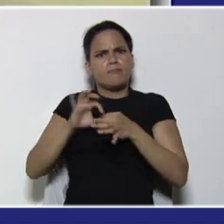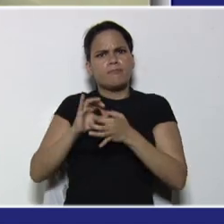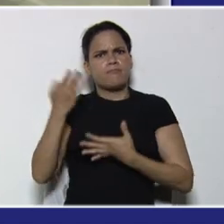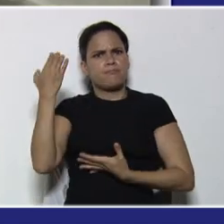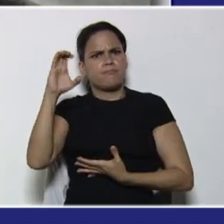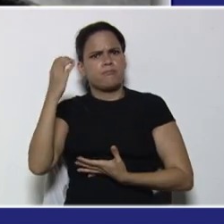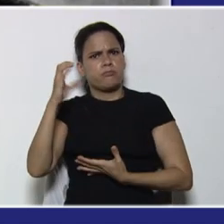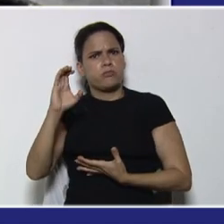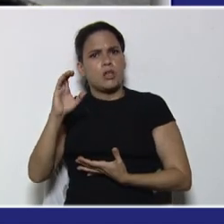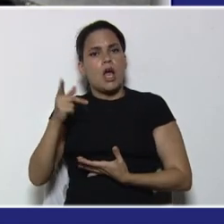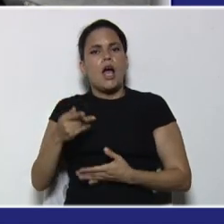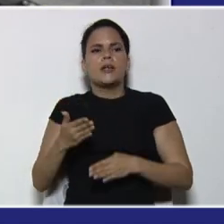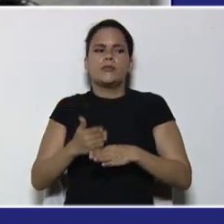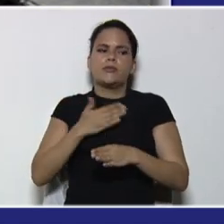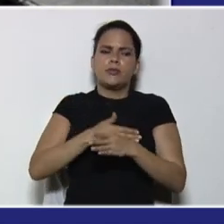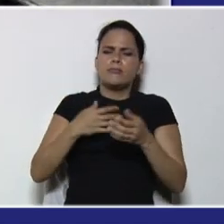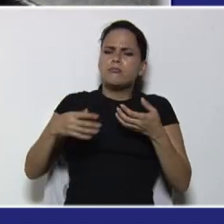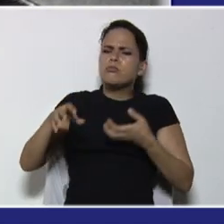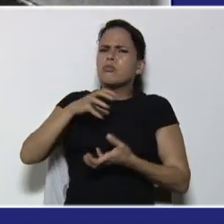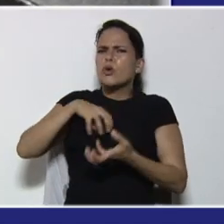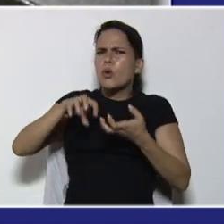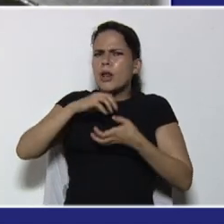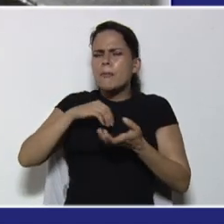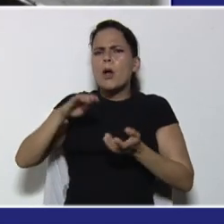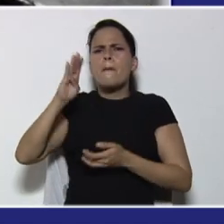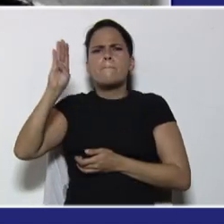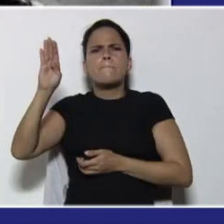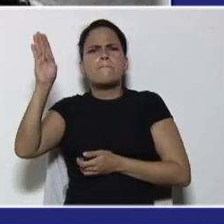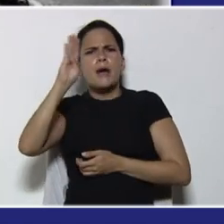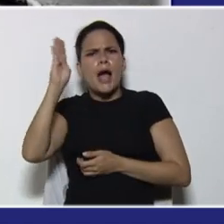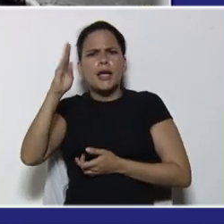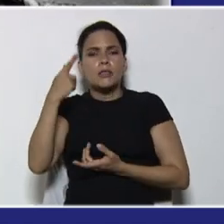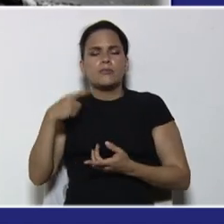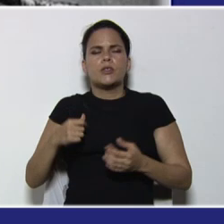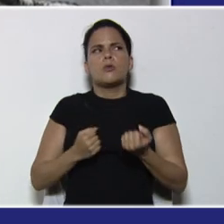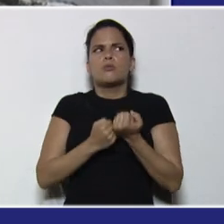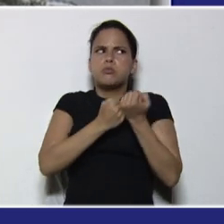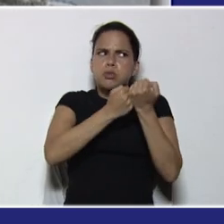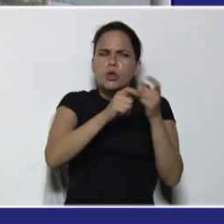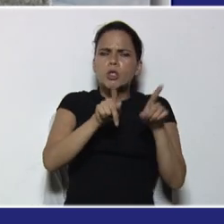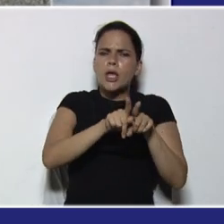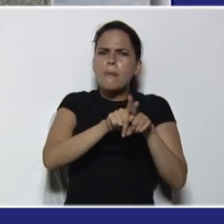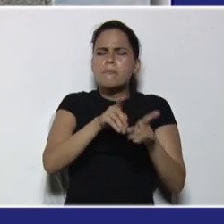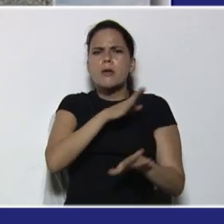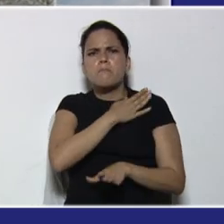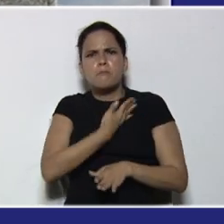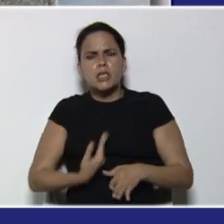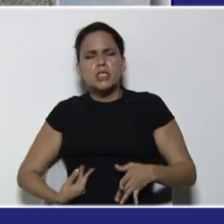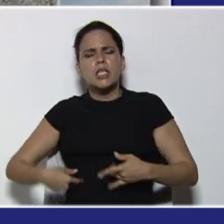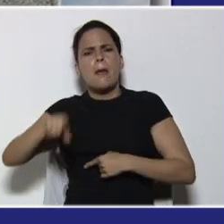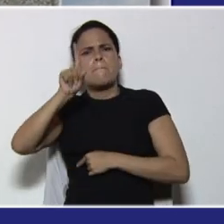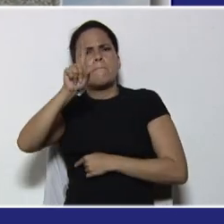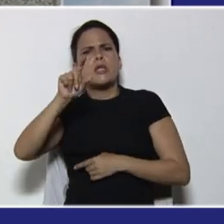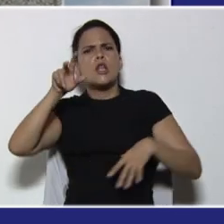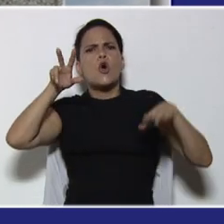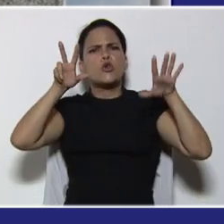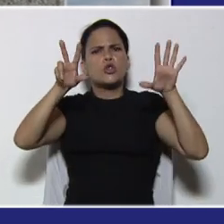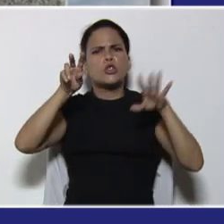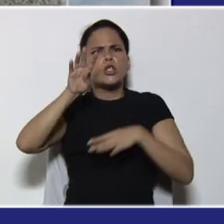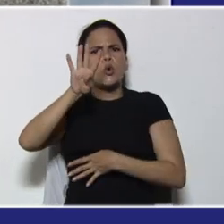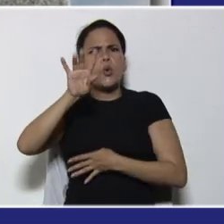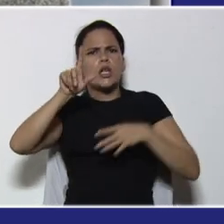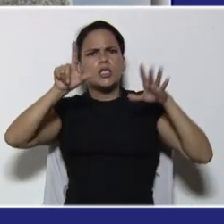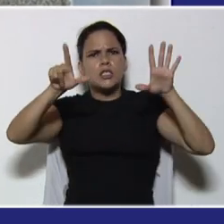Colombia. Aunque se enfrentó a Páez, más tarde con su apoyo accedió a la presidencia entre 1847